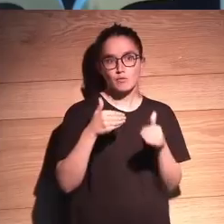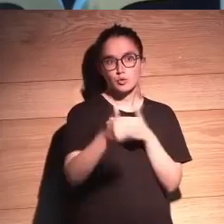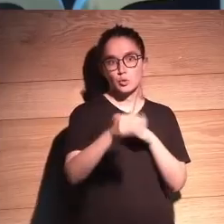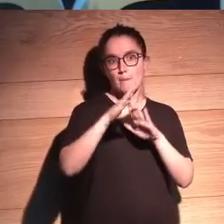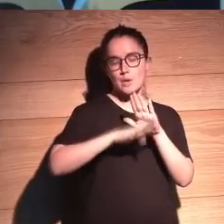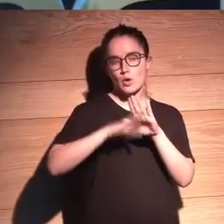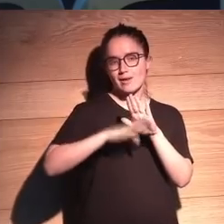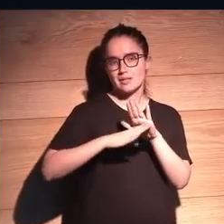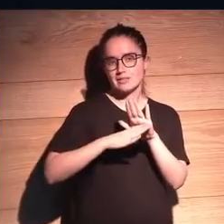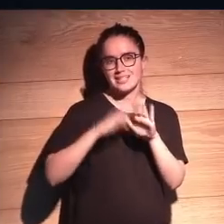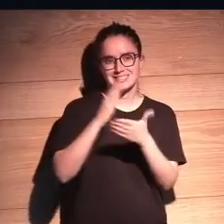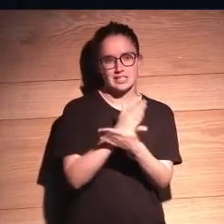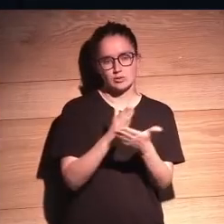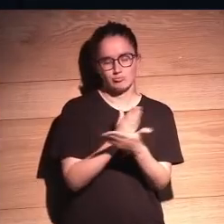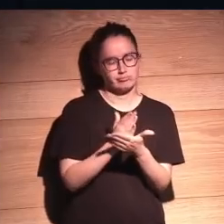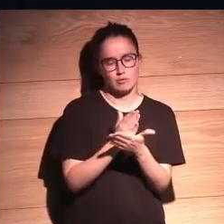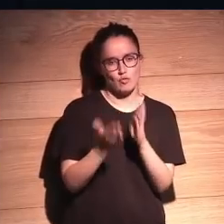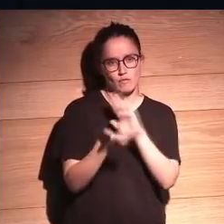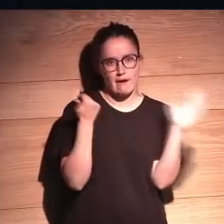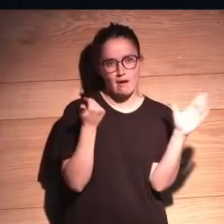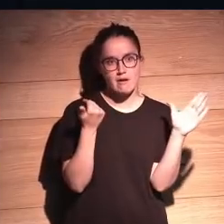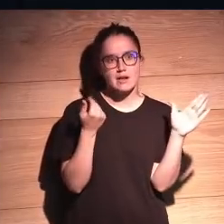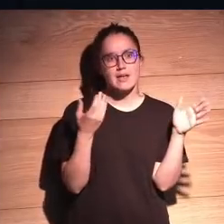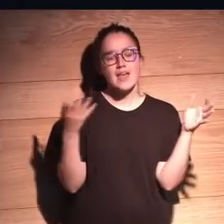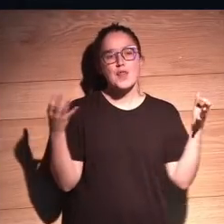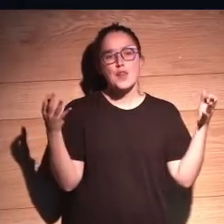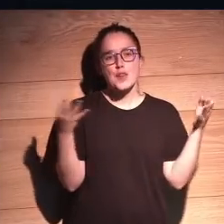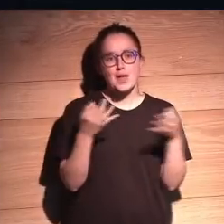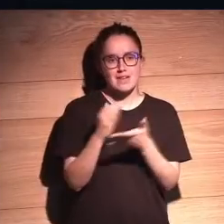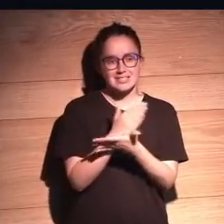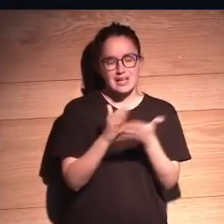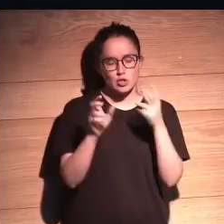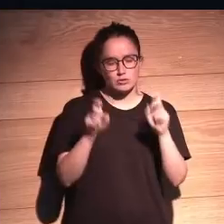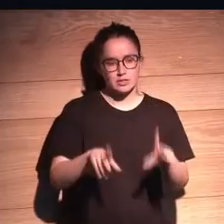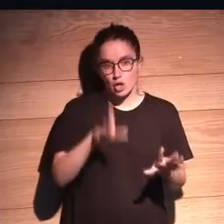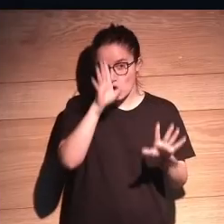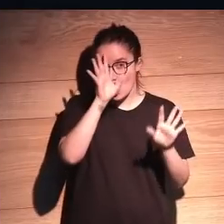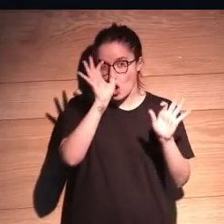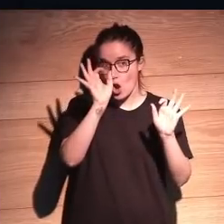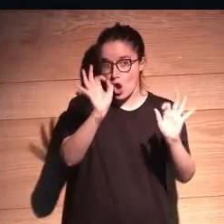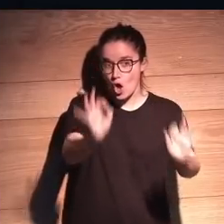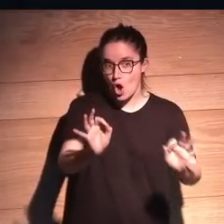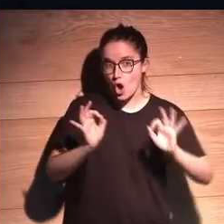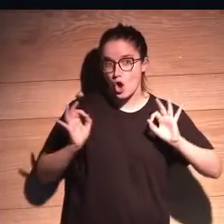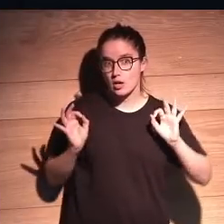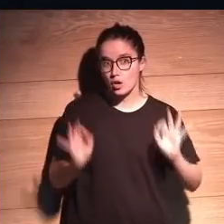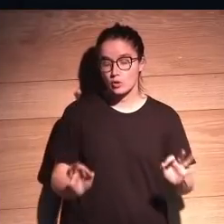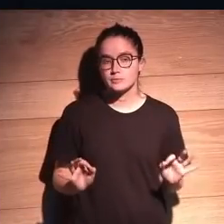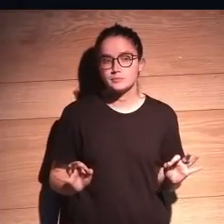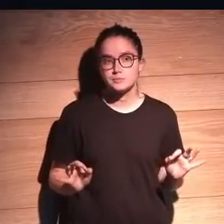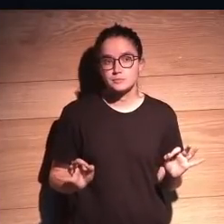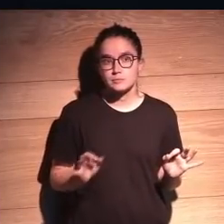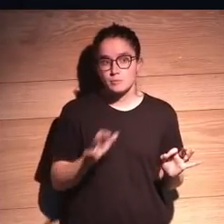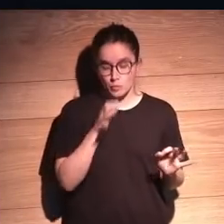de programas no tendrá ese sesgo. ¿Que hay que velar por la ausencia de sesgo? Sin duda. Y de ahí, pues una de